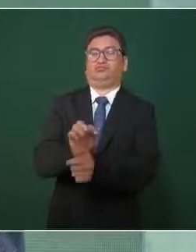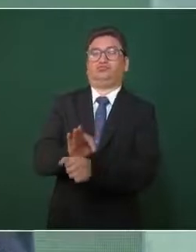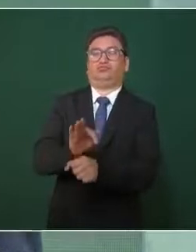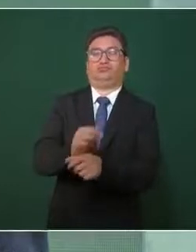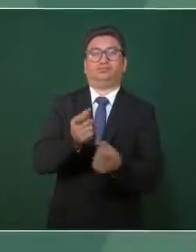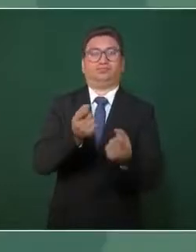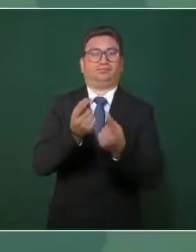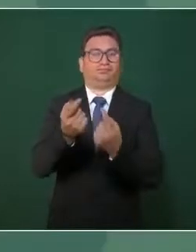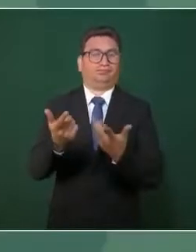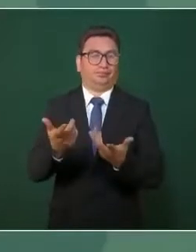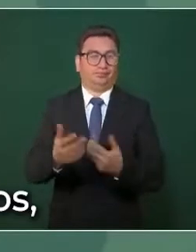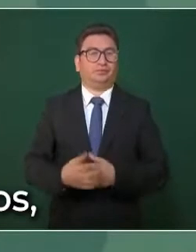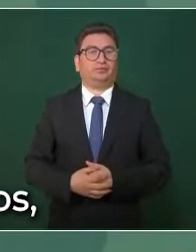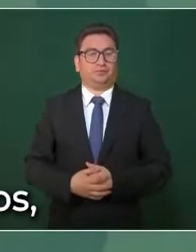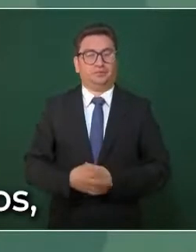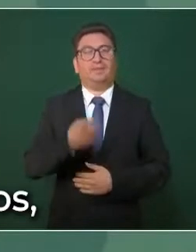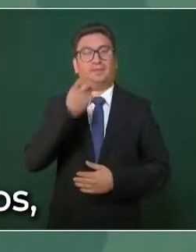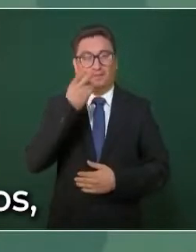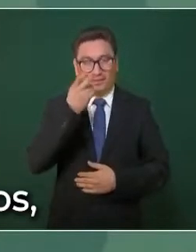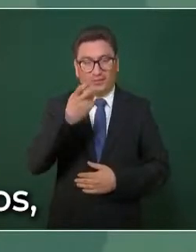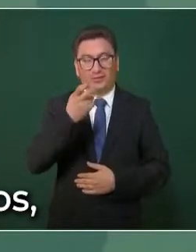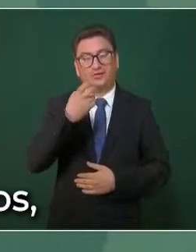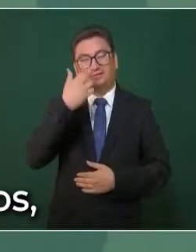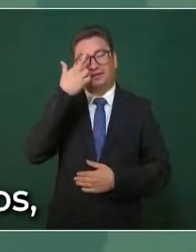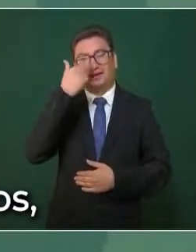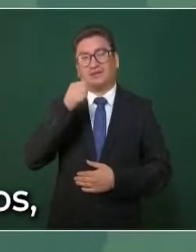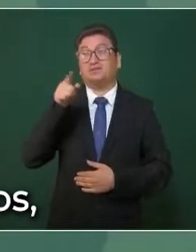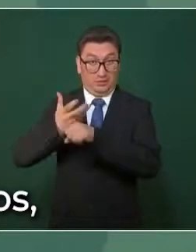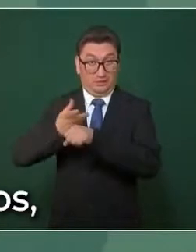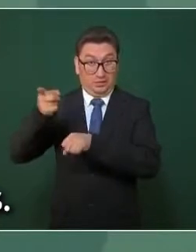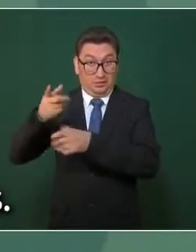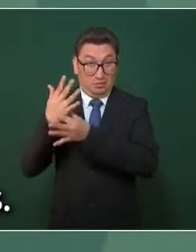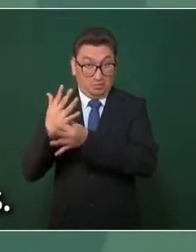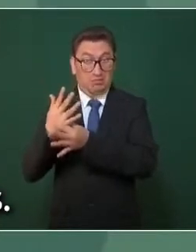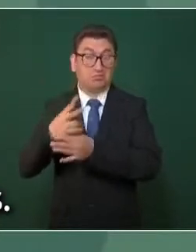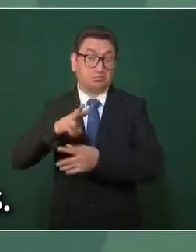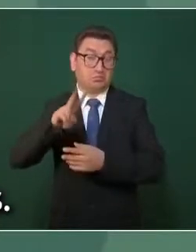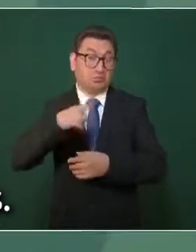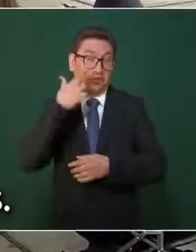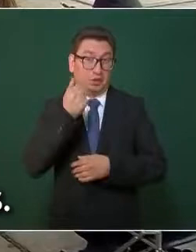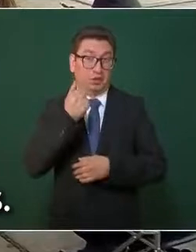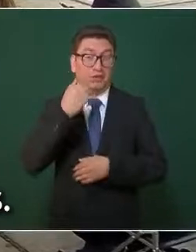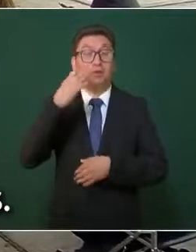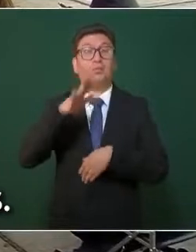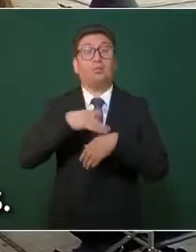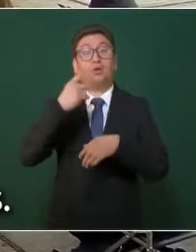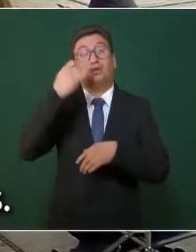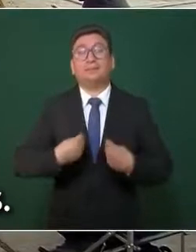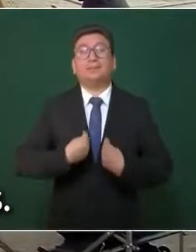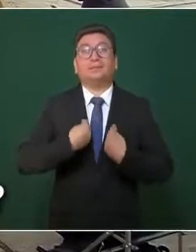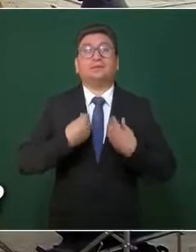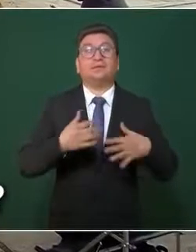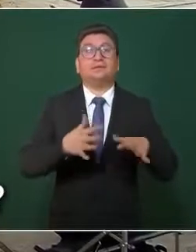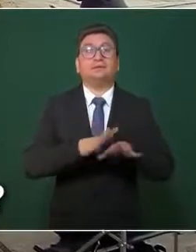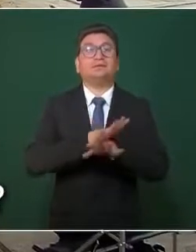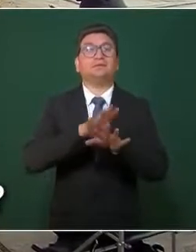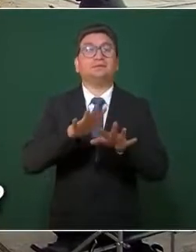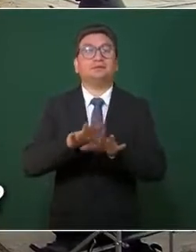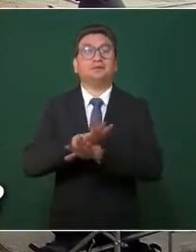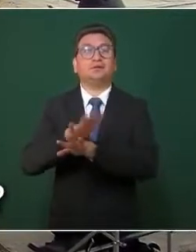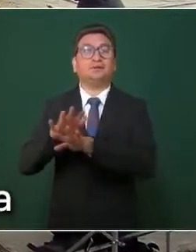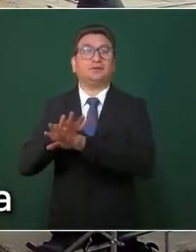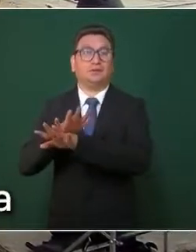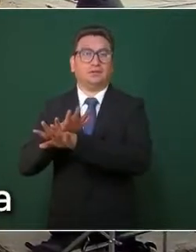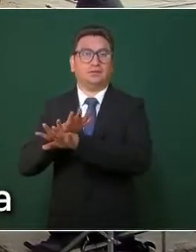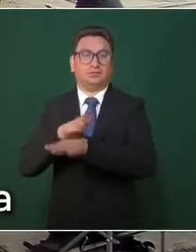el embajador de Estados Unidos, porque son tiempos distintos, porque ganamos